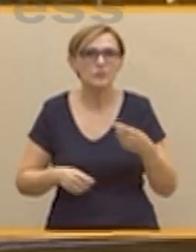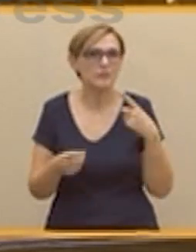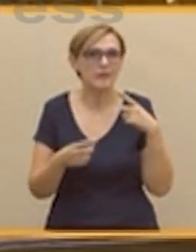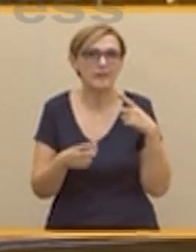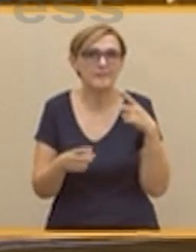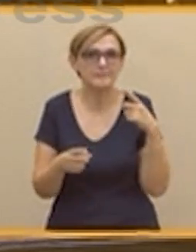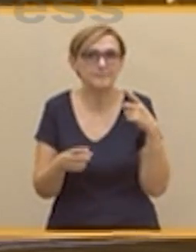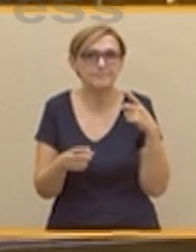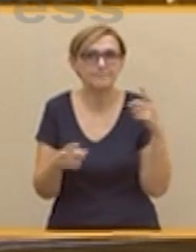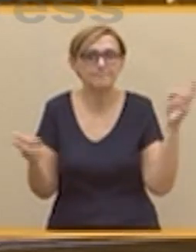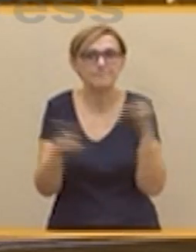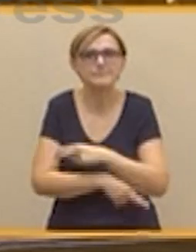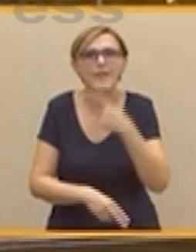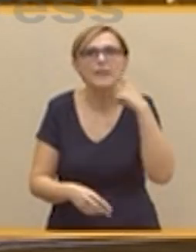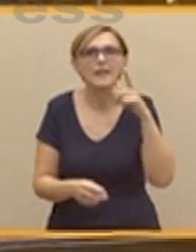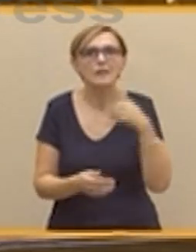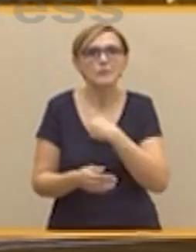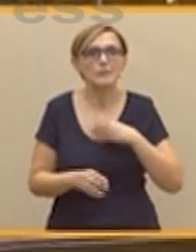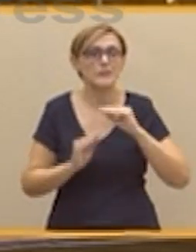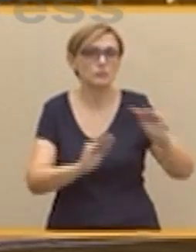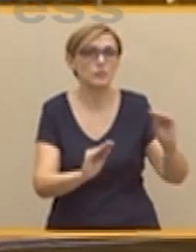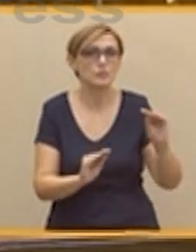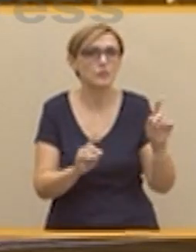corresponde. Es lo que tiene ser el chicle de MacGyver. Dura lo que dura.